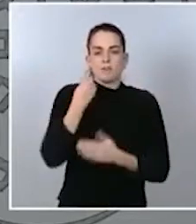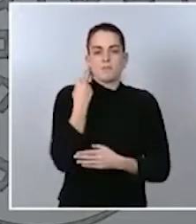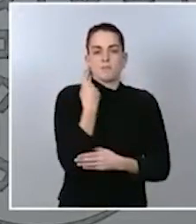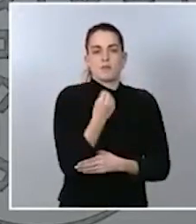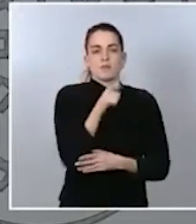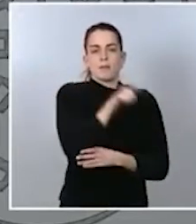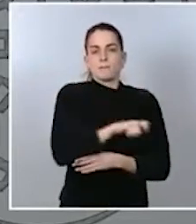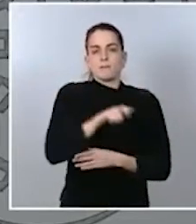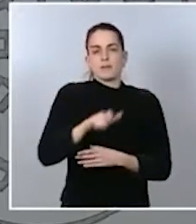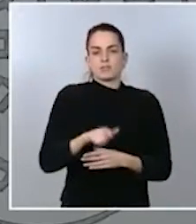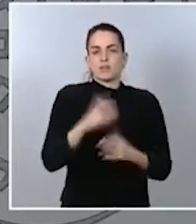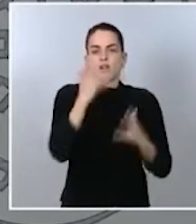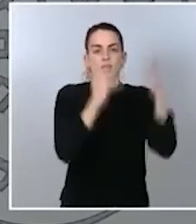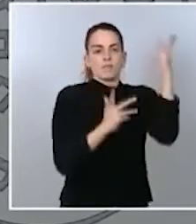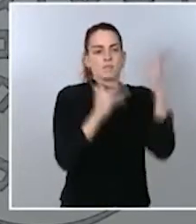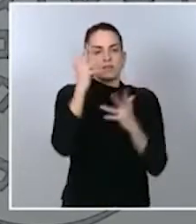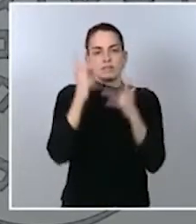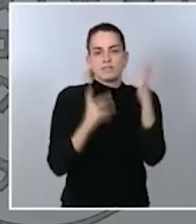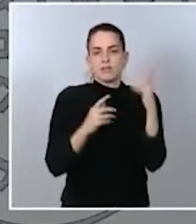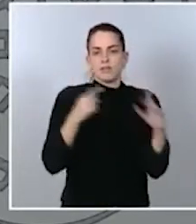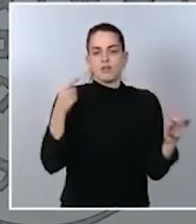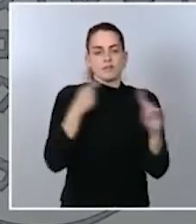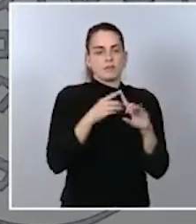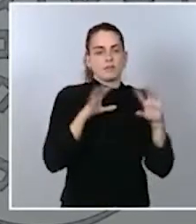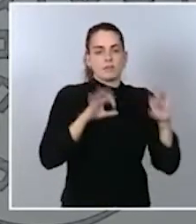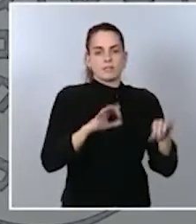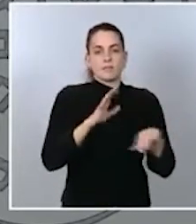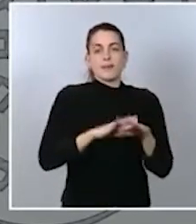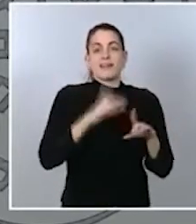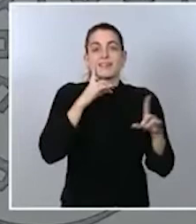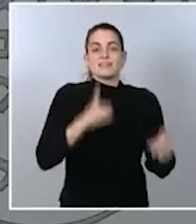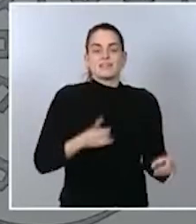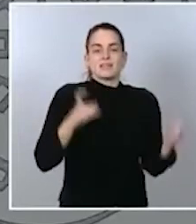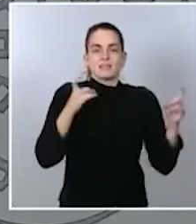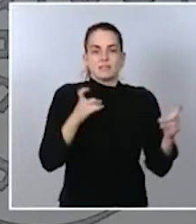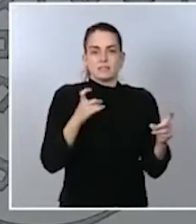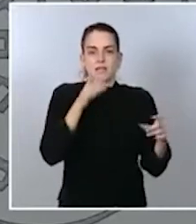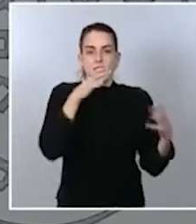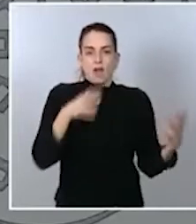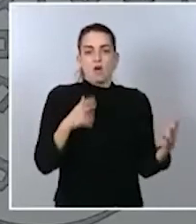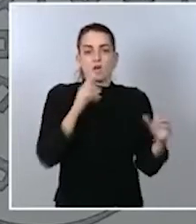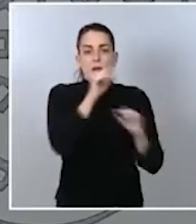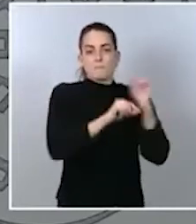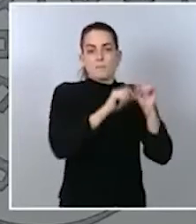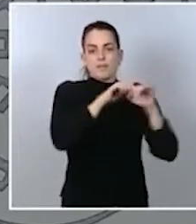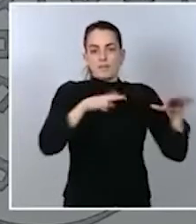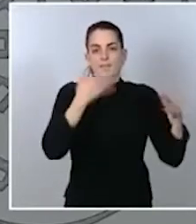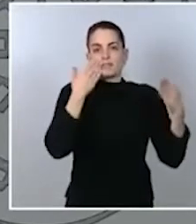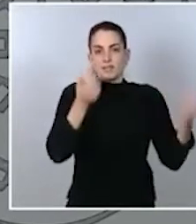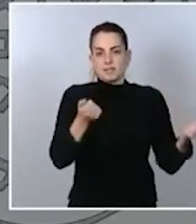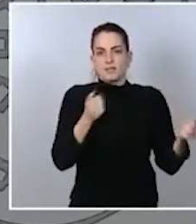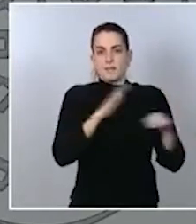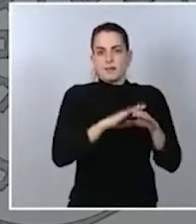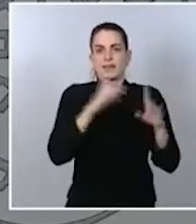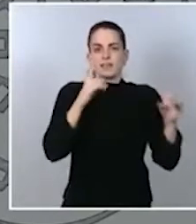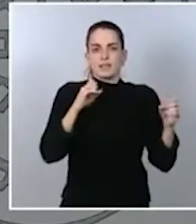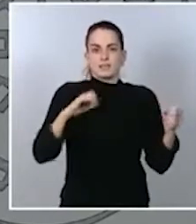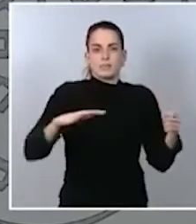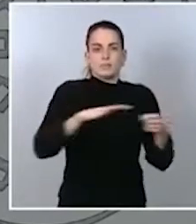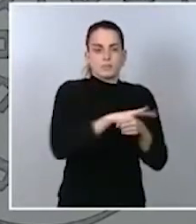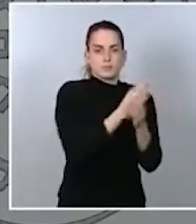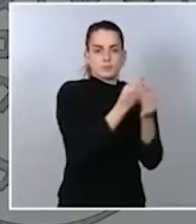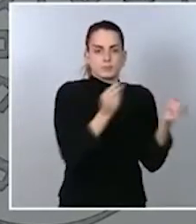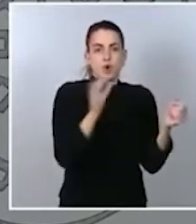las administraciones para combatir, en este caso, tanto los efectos de la pandemia sanitaria como los efectos de la ola de frío